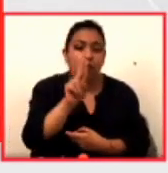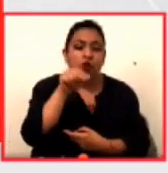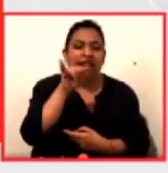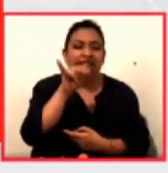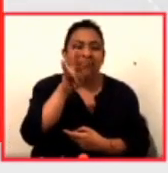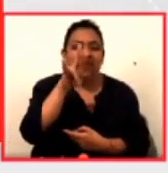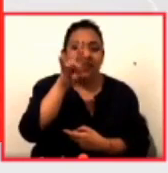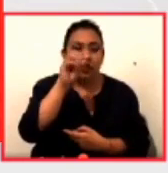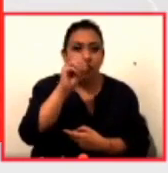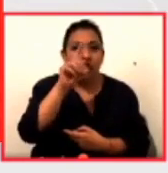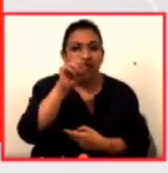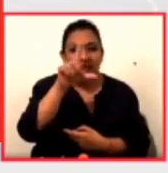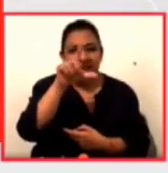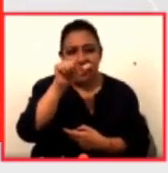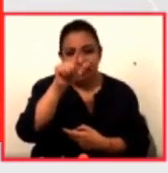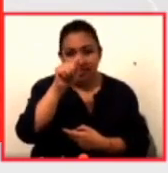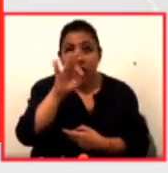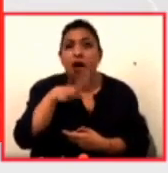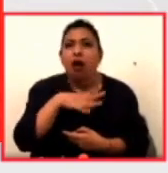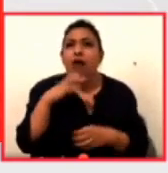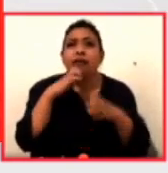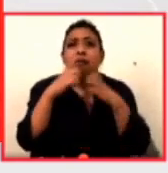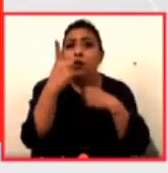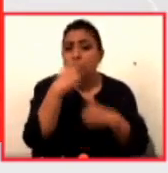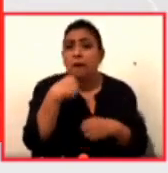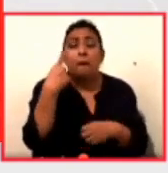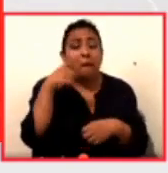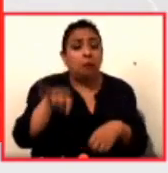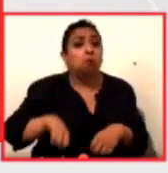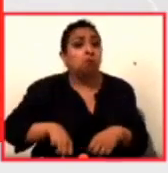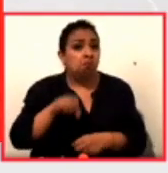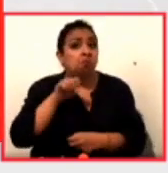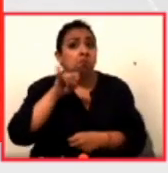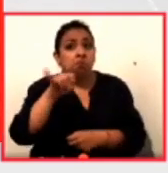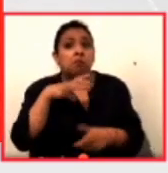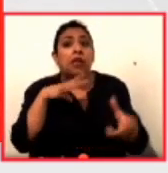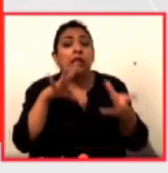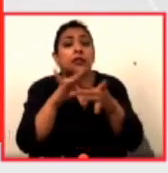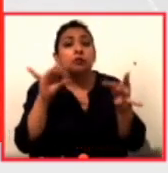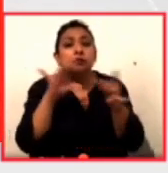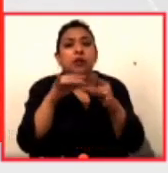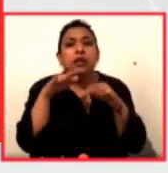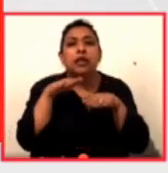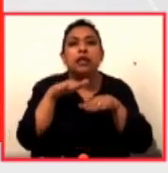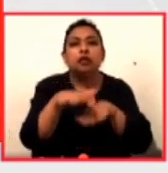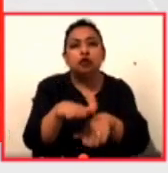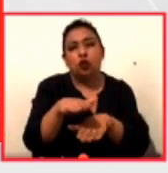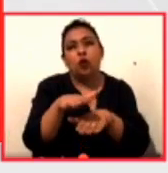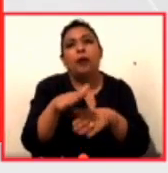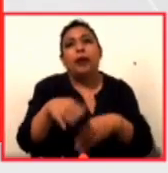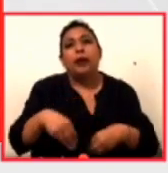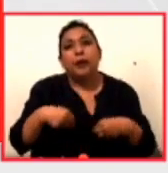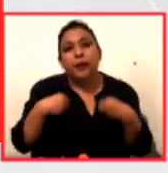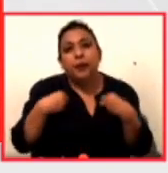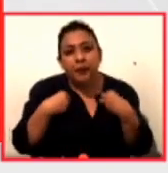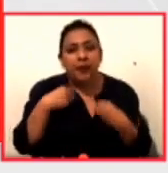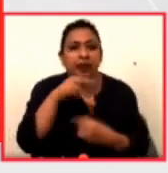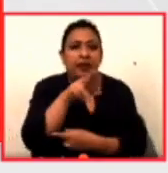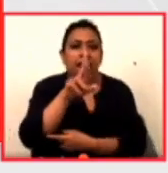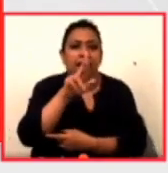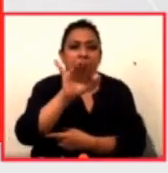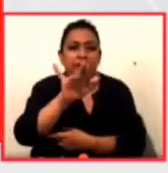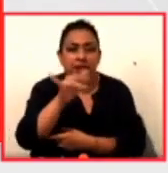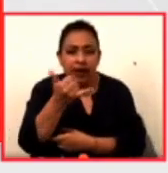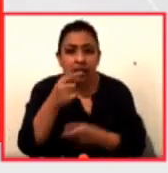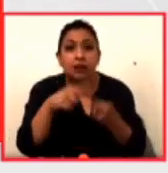es una entrevista de una hora muy interesante donde habla sobre la vida de Ray Bradbury, pero